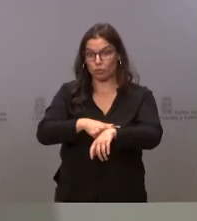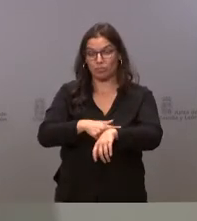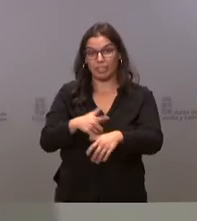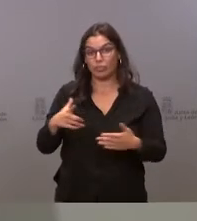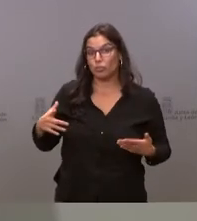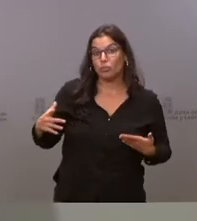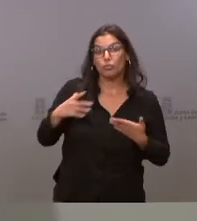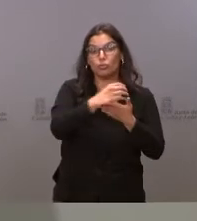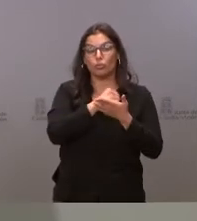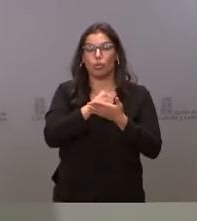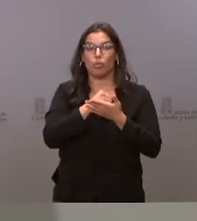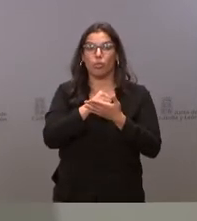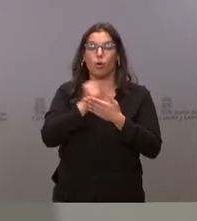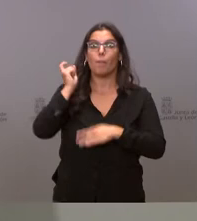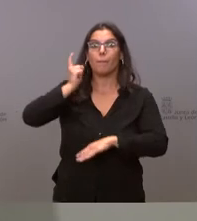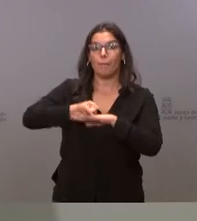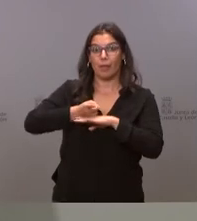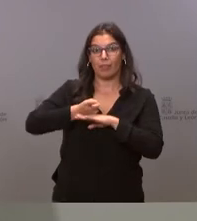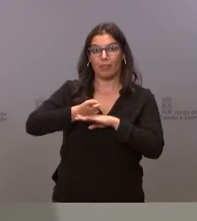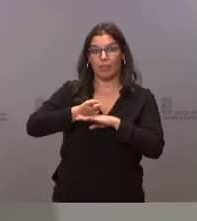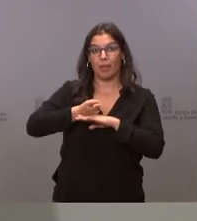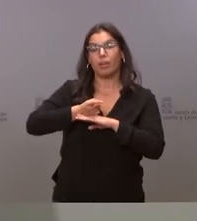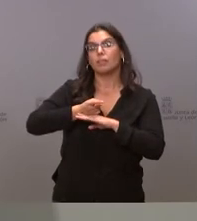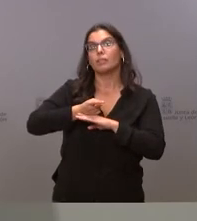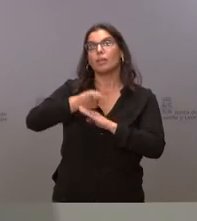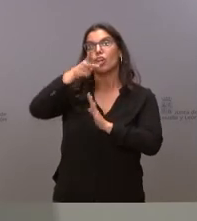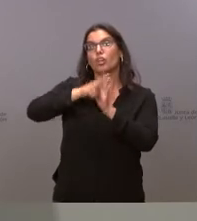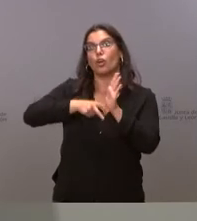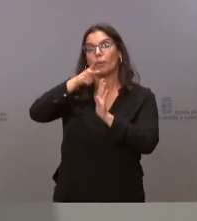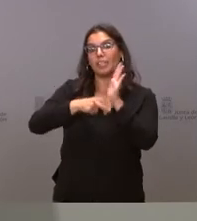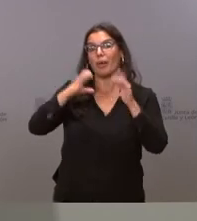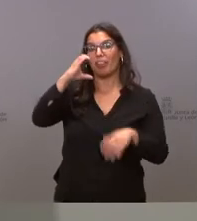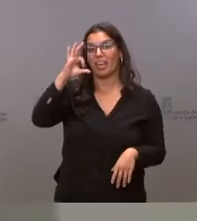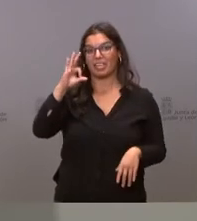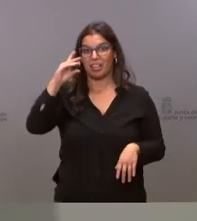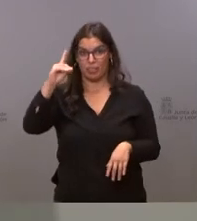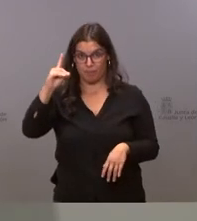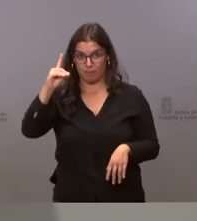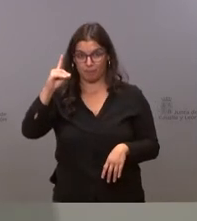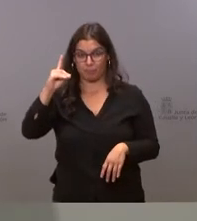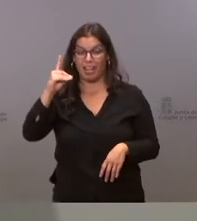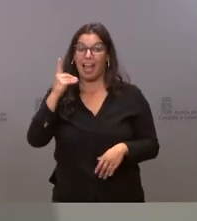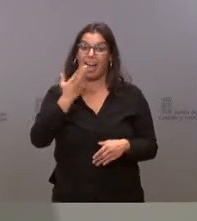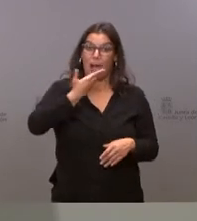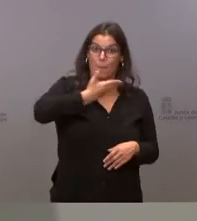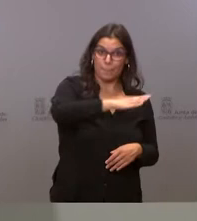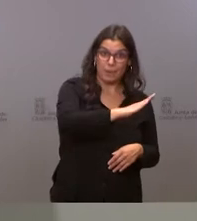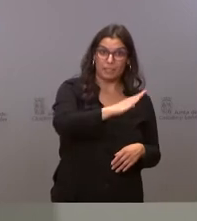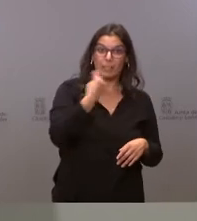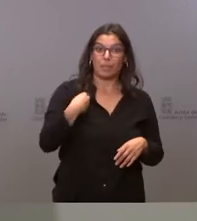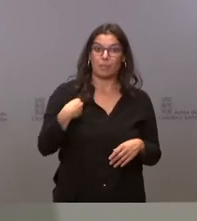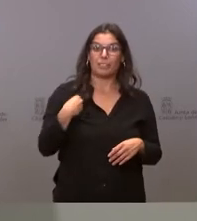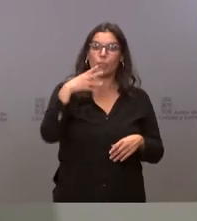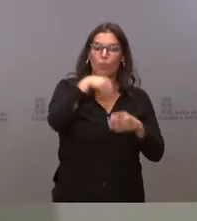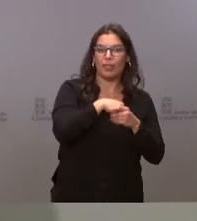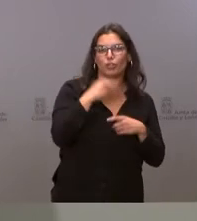con la norma del CSD, menos aquella que se realiza en el tiempo escolar, en las